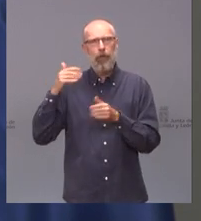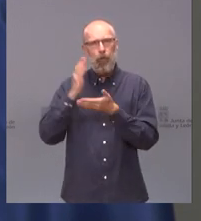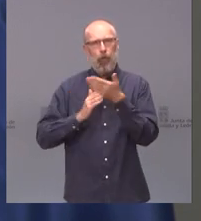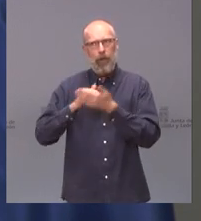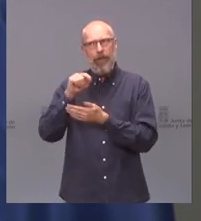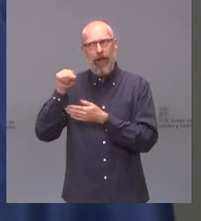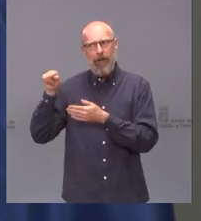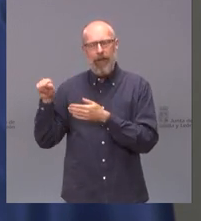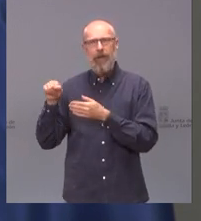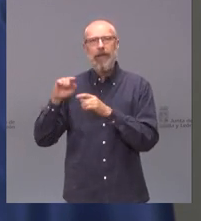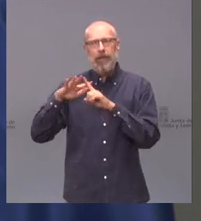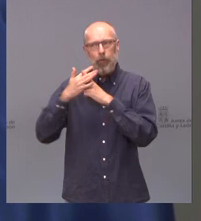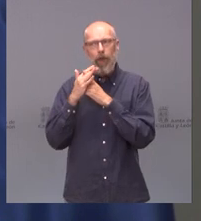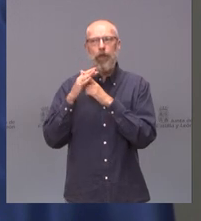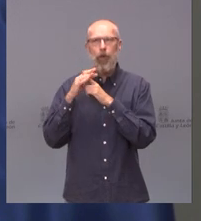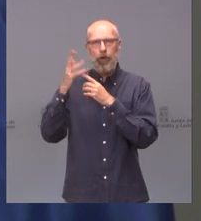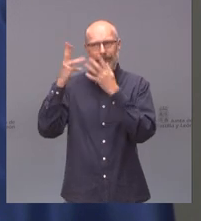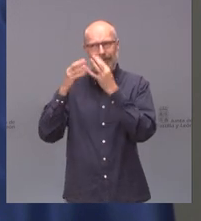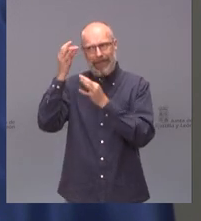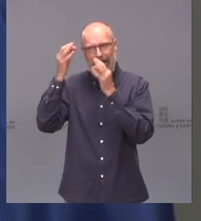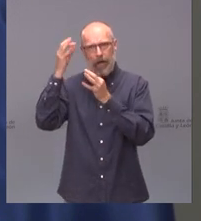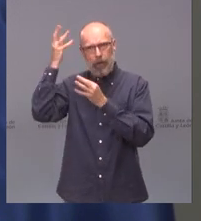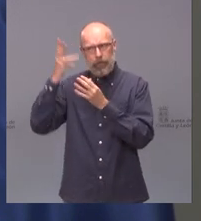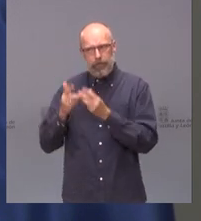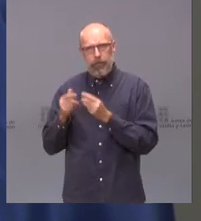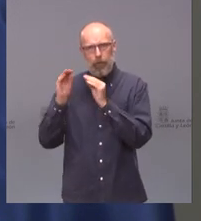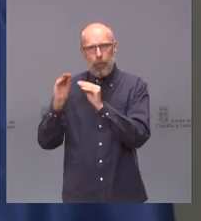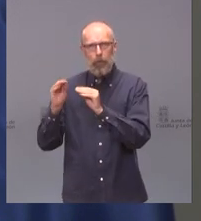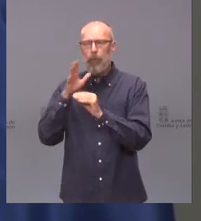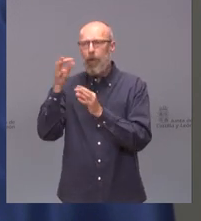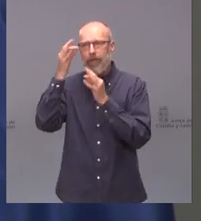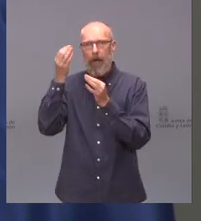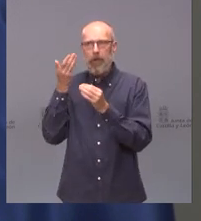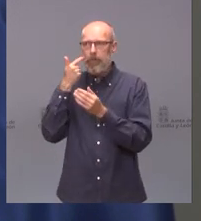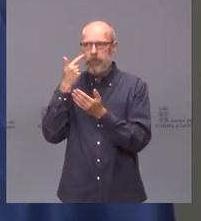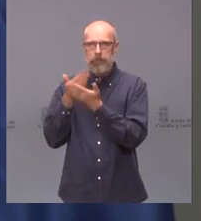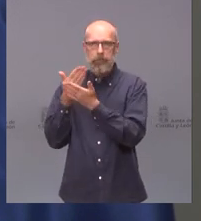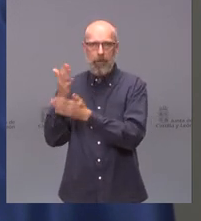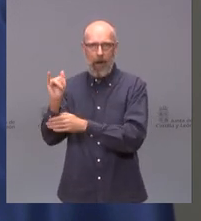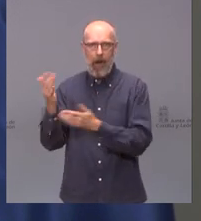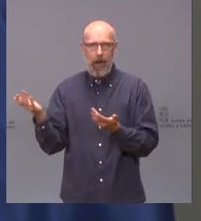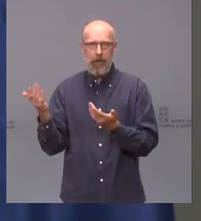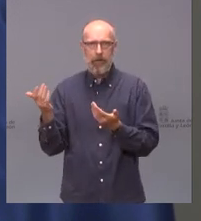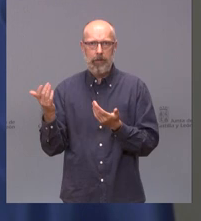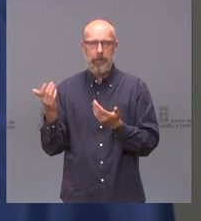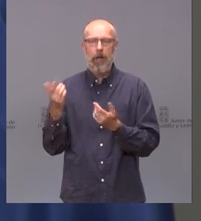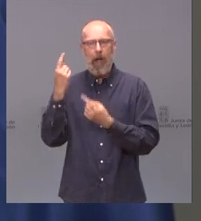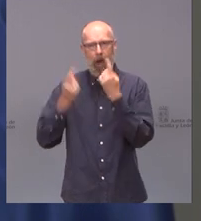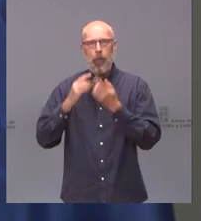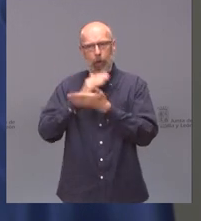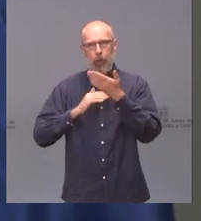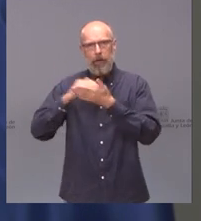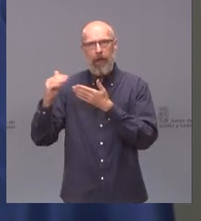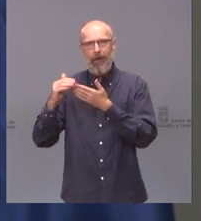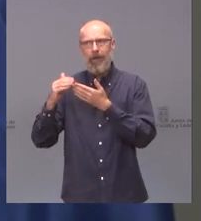situación de incidencia acumulada ahora, porque los números están ahí, los números de incidencia, hay comunidades que duplican a otras,